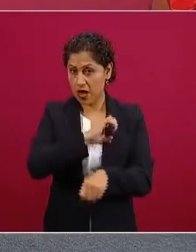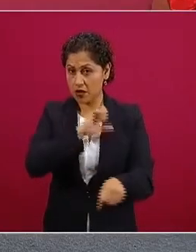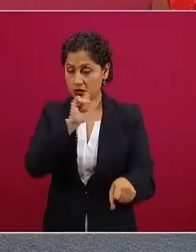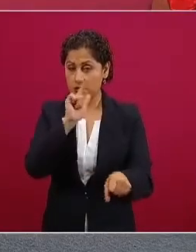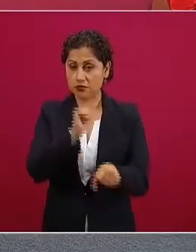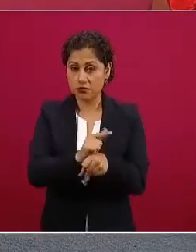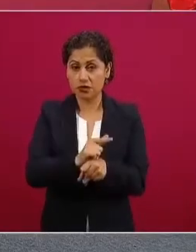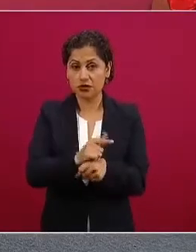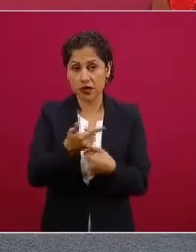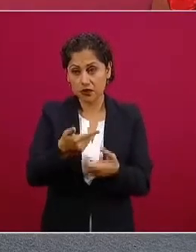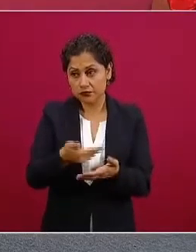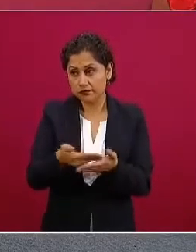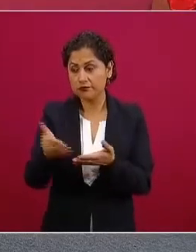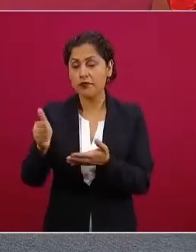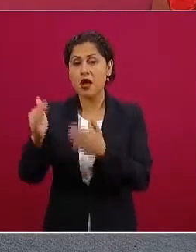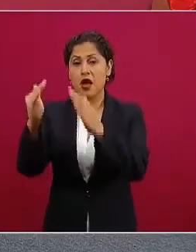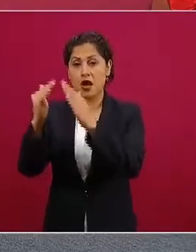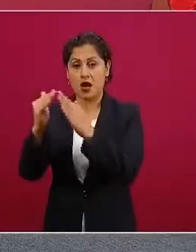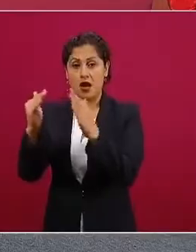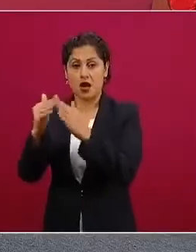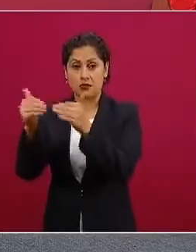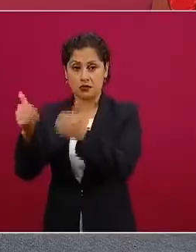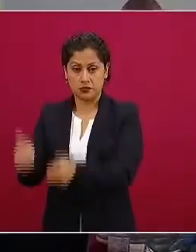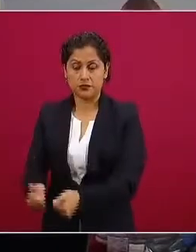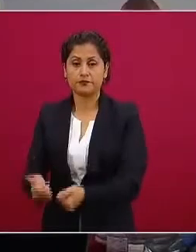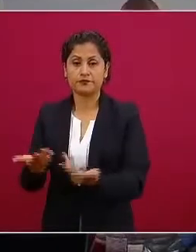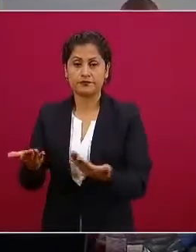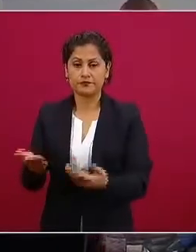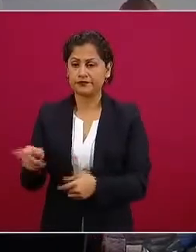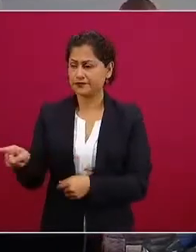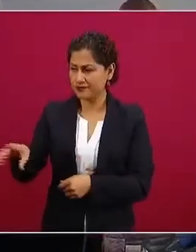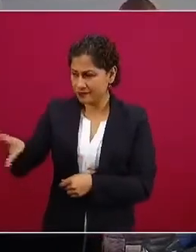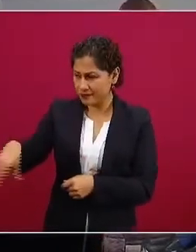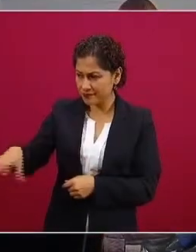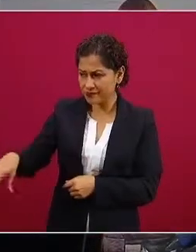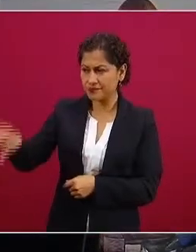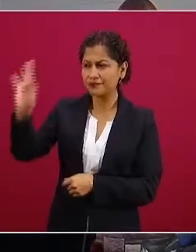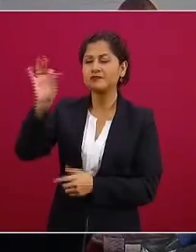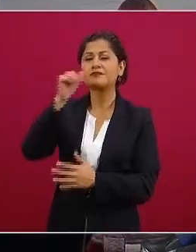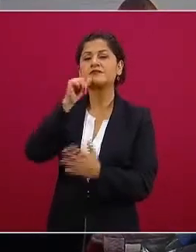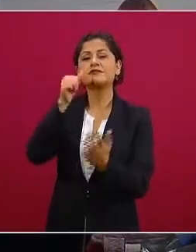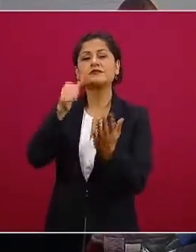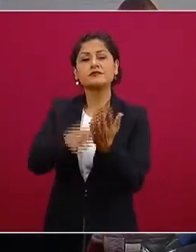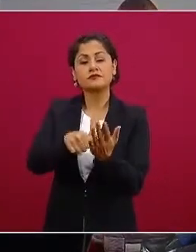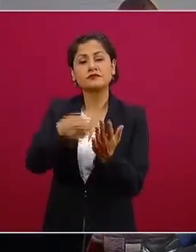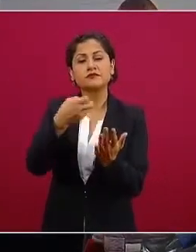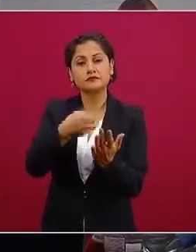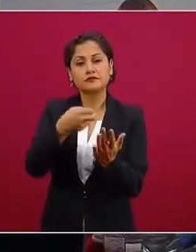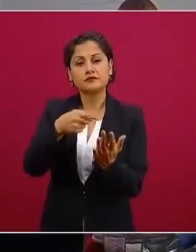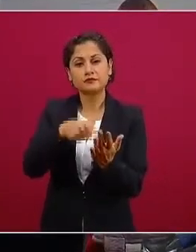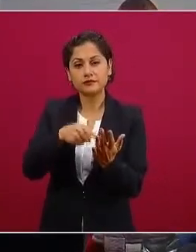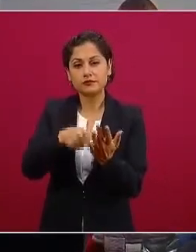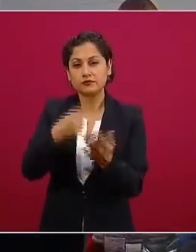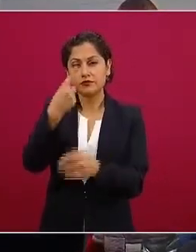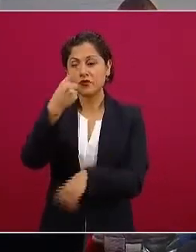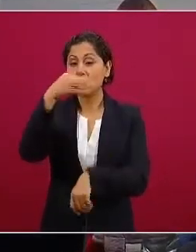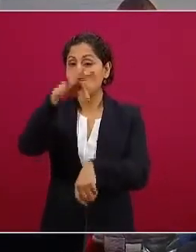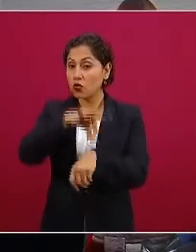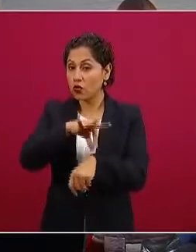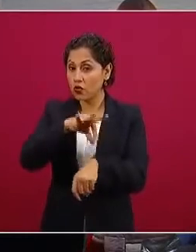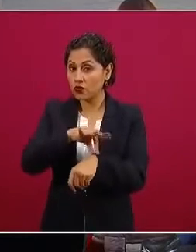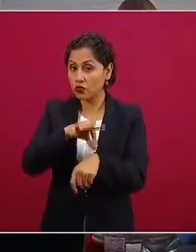una de las que me mandó en donde es un médico que manda decir que está disponible bueno